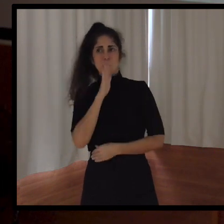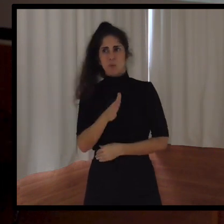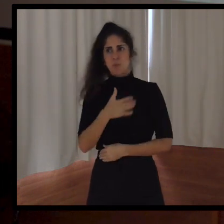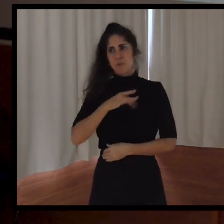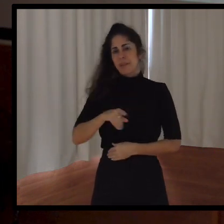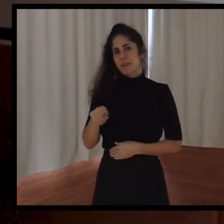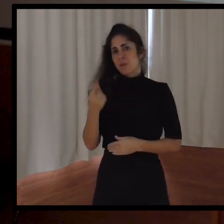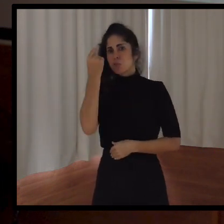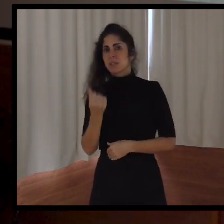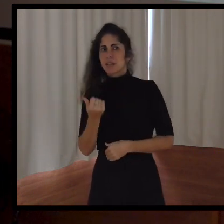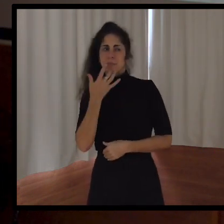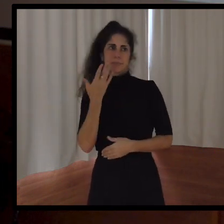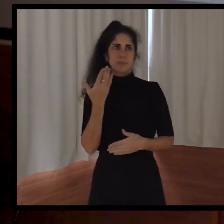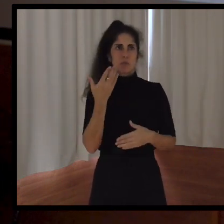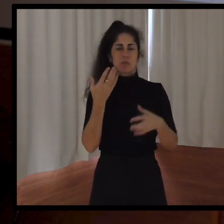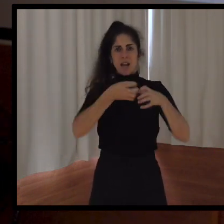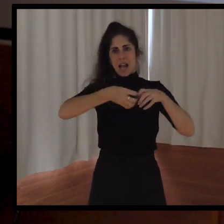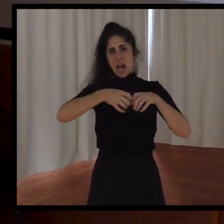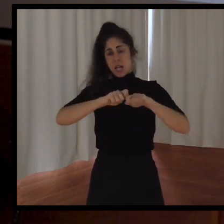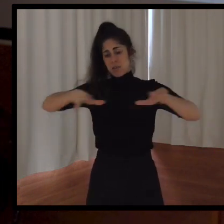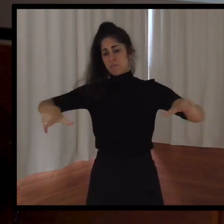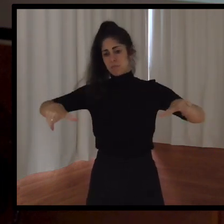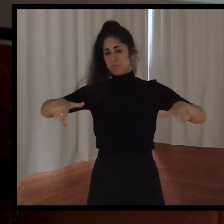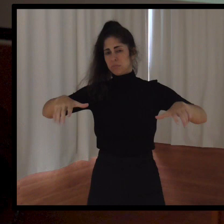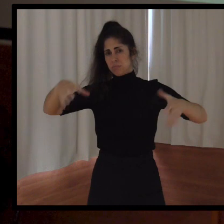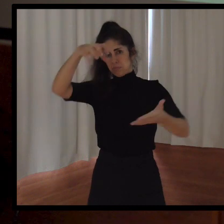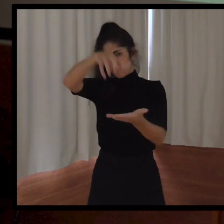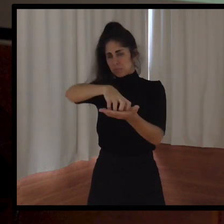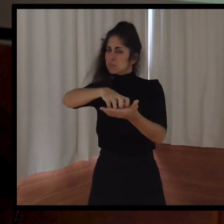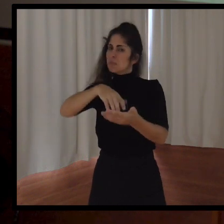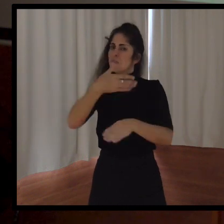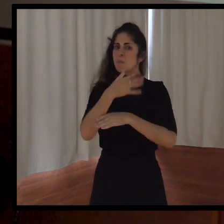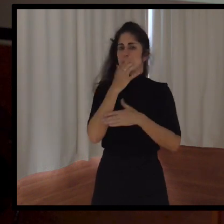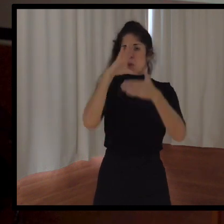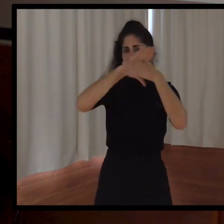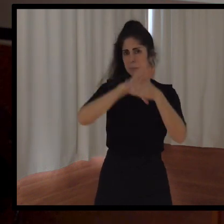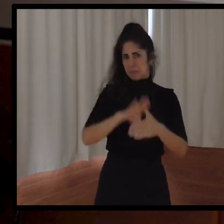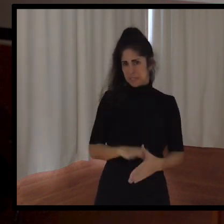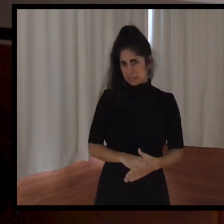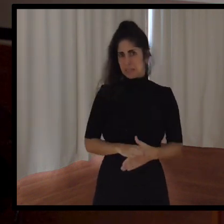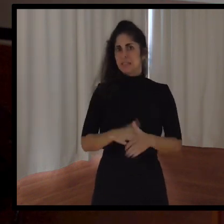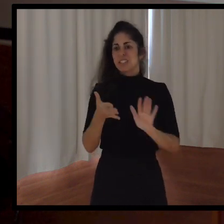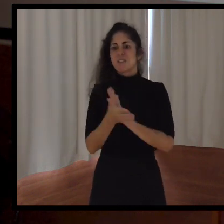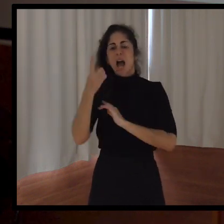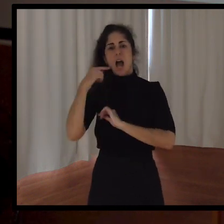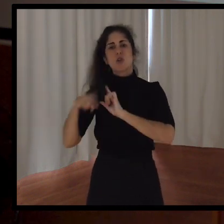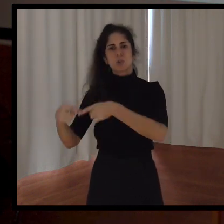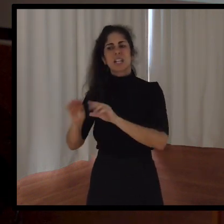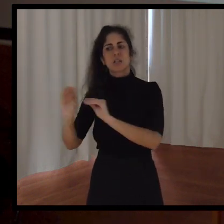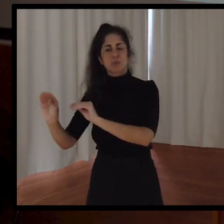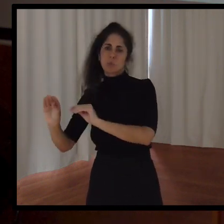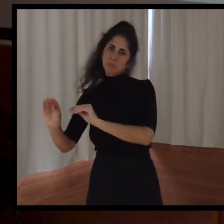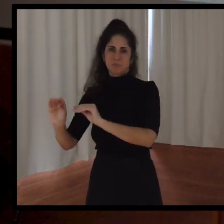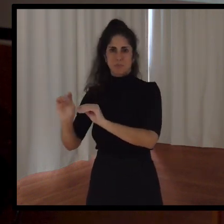anexo los martes, hacen ejercicio físico, salen de su rutina, sus familias también lo agradecen, porque al final es